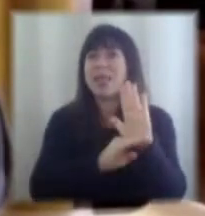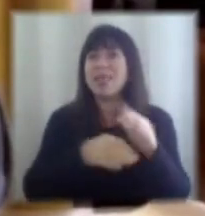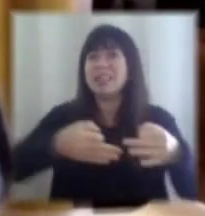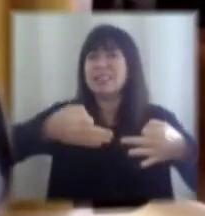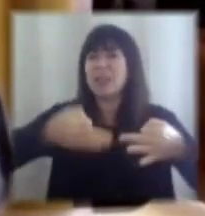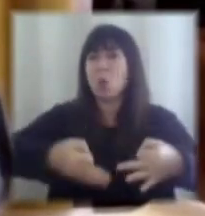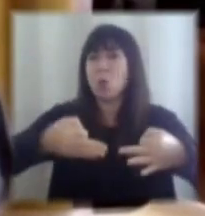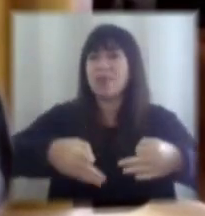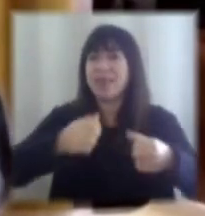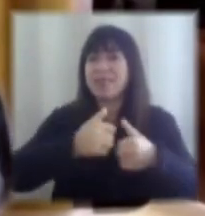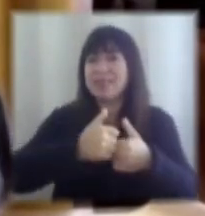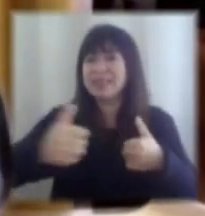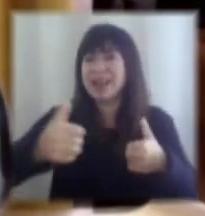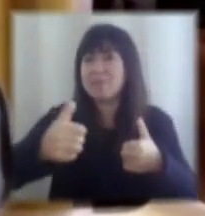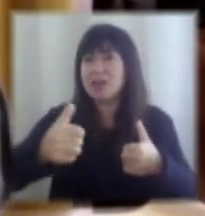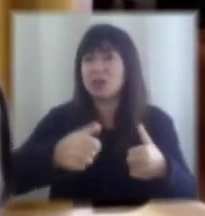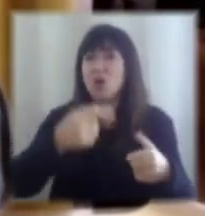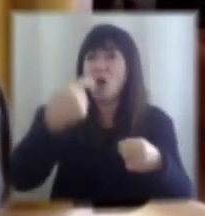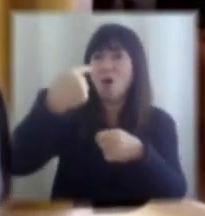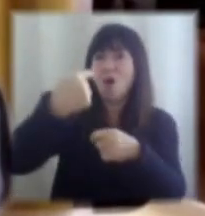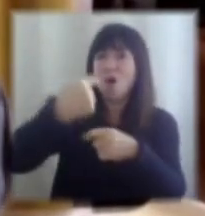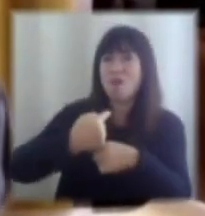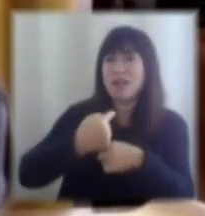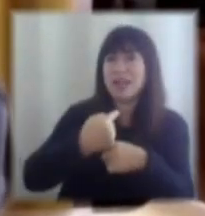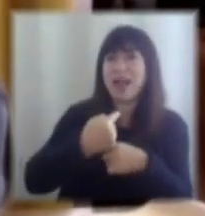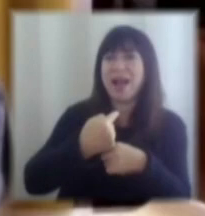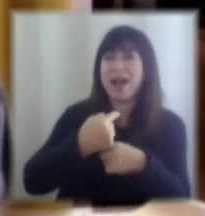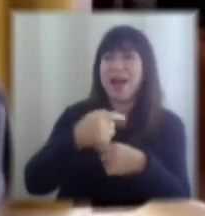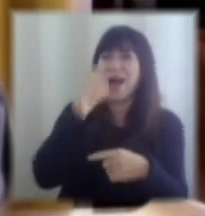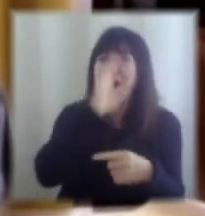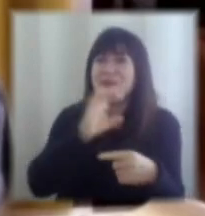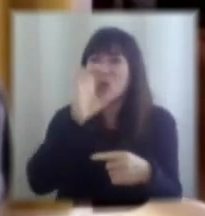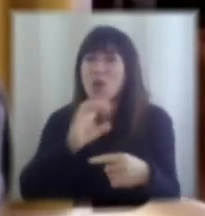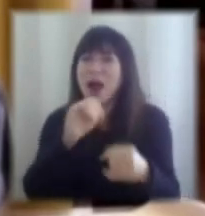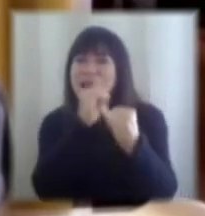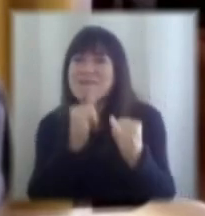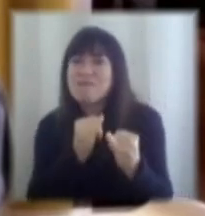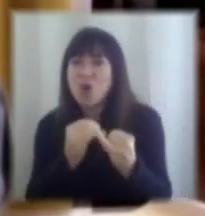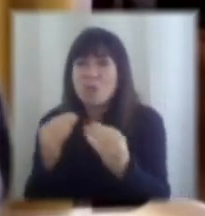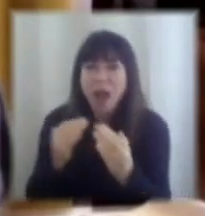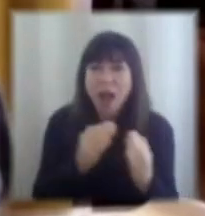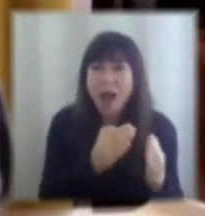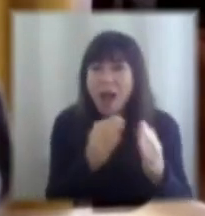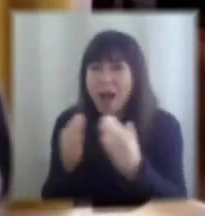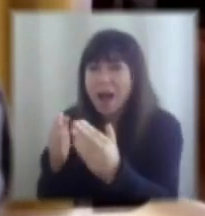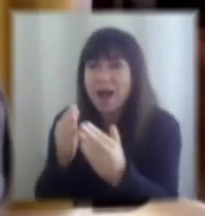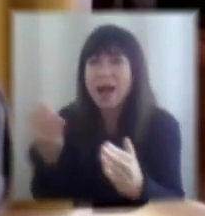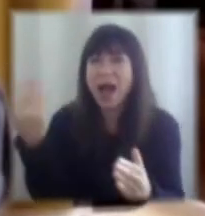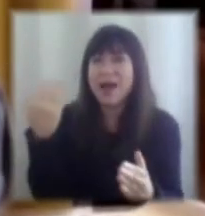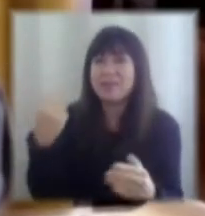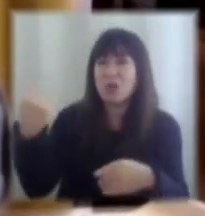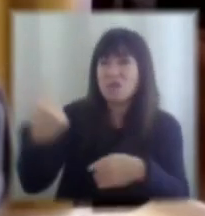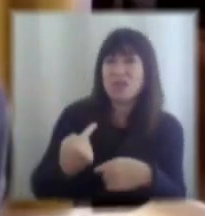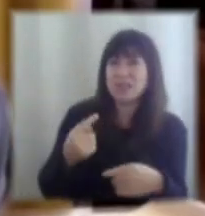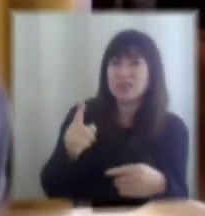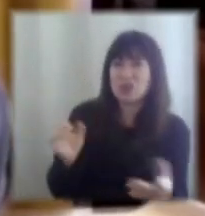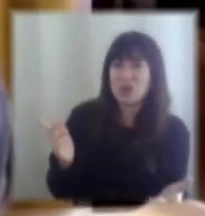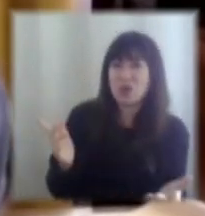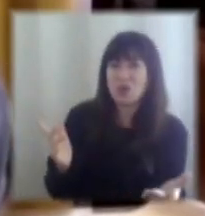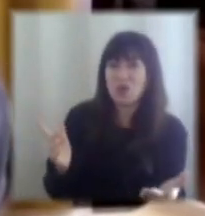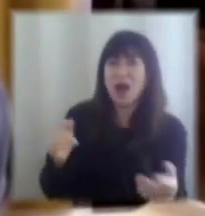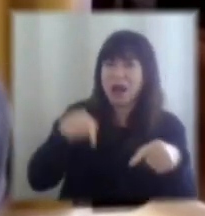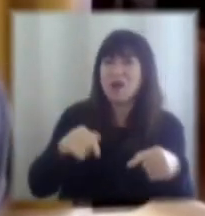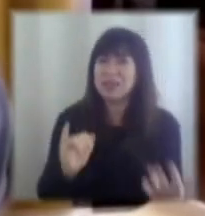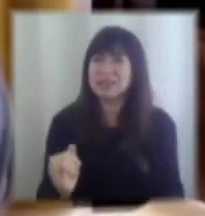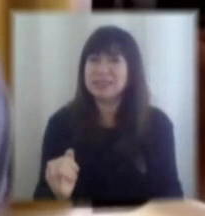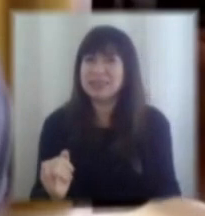obliga y se subraya la palabra a buscar fórmulas caminos que antes no estaba obligado a buscar y los encontraste y esas ganancias de